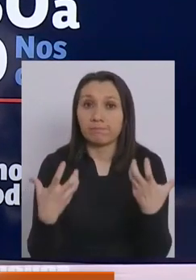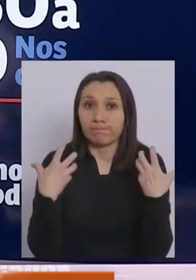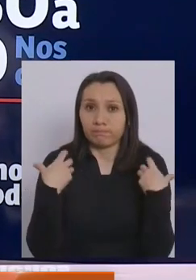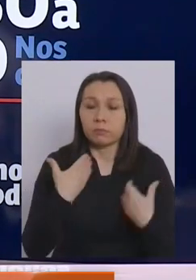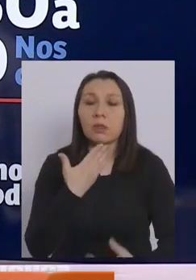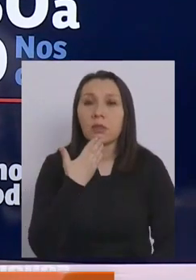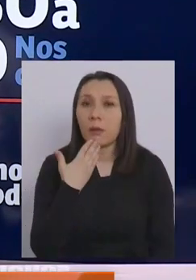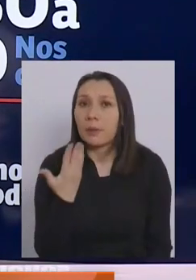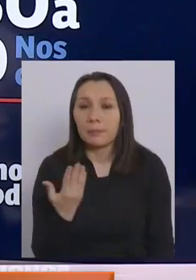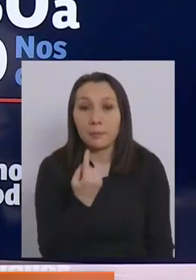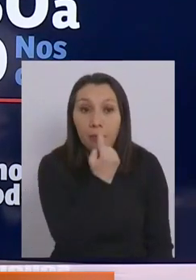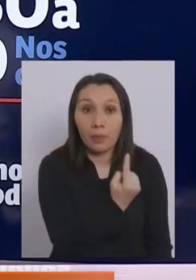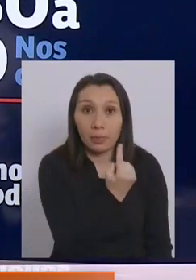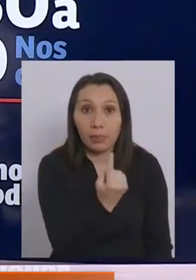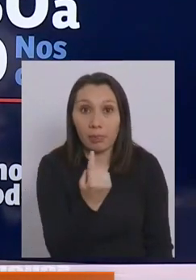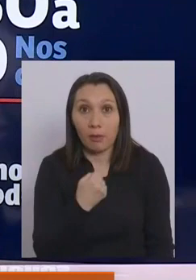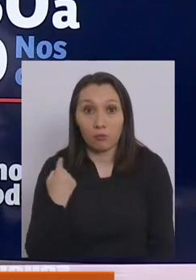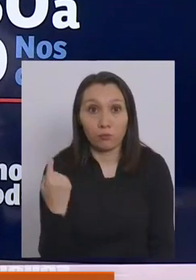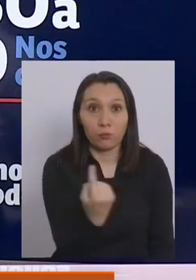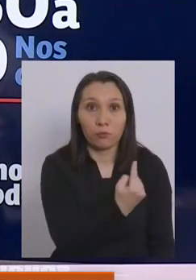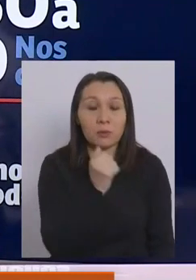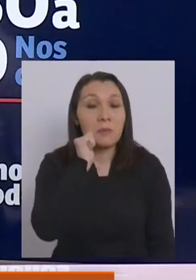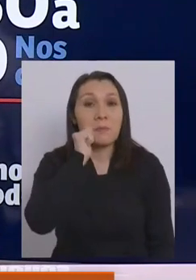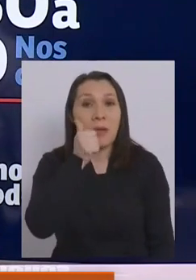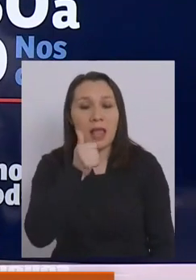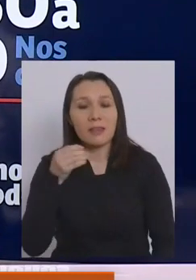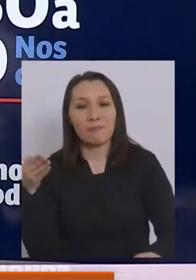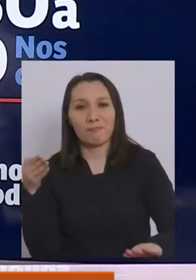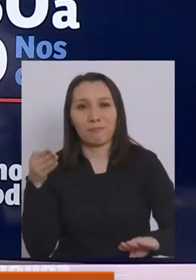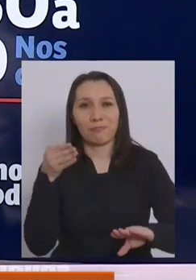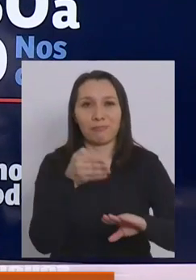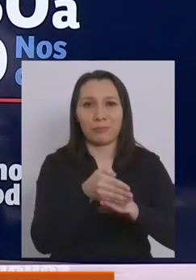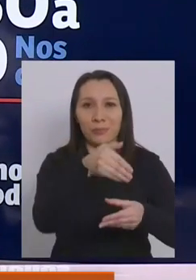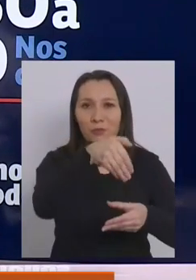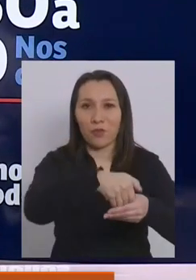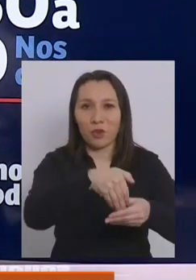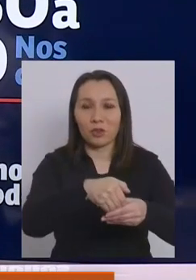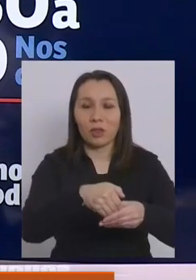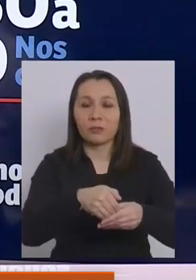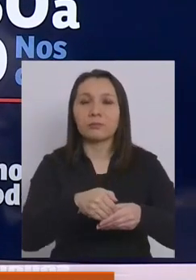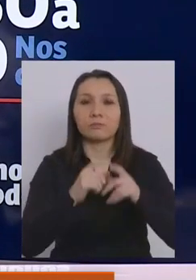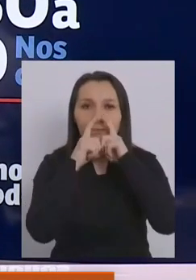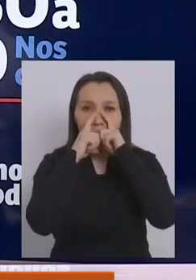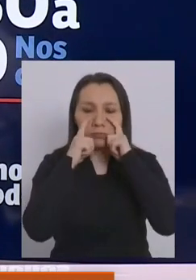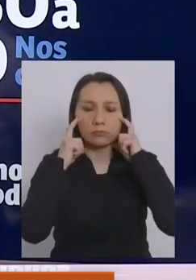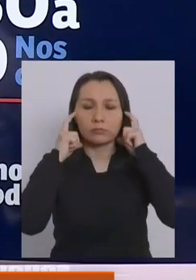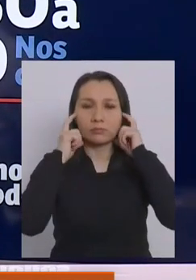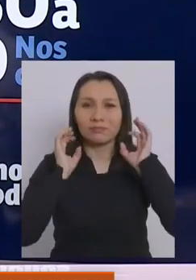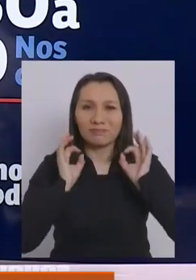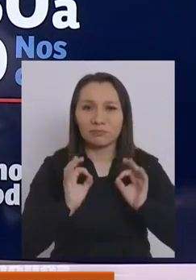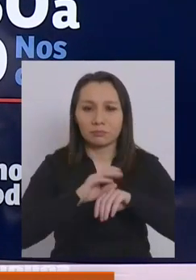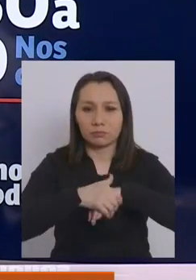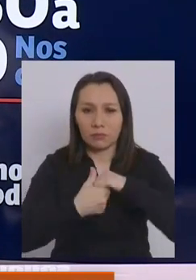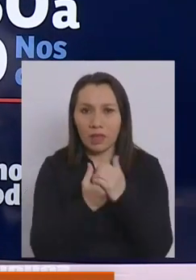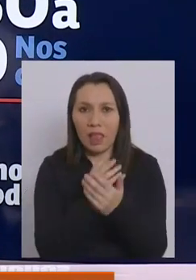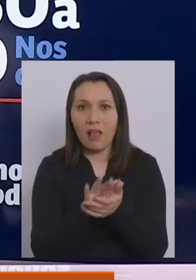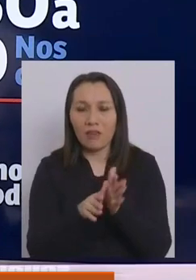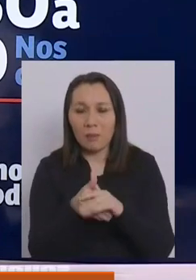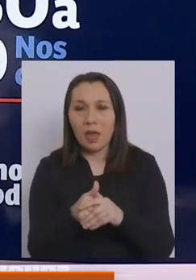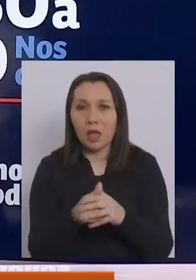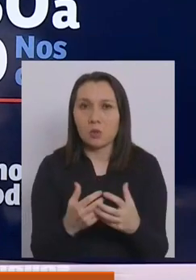Es decir, en que cada uno de nosotros, que el día de mañana va a ir a votar, lleve la mascarilla, se lave las manos